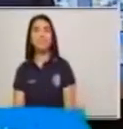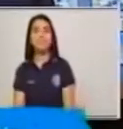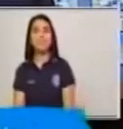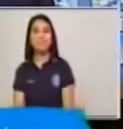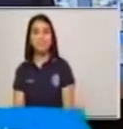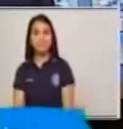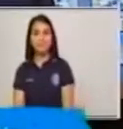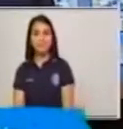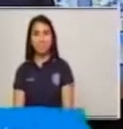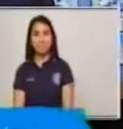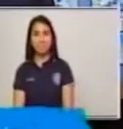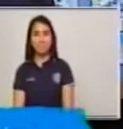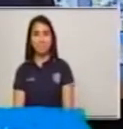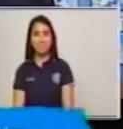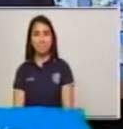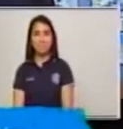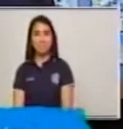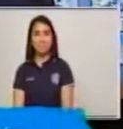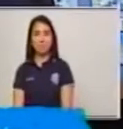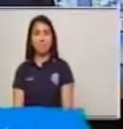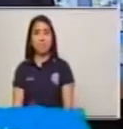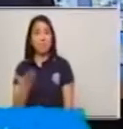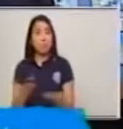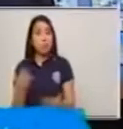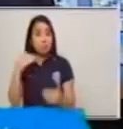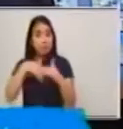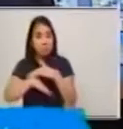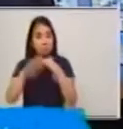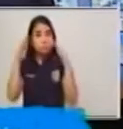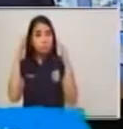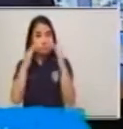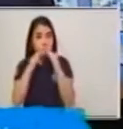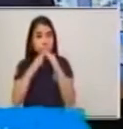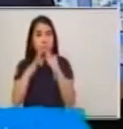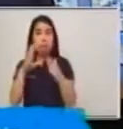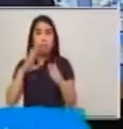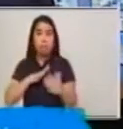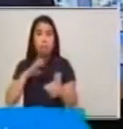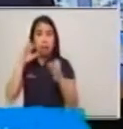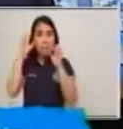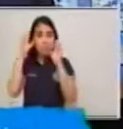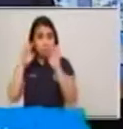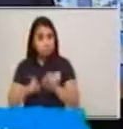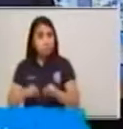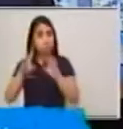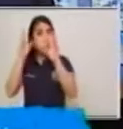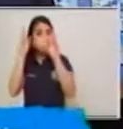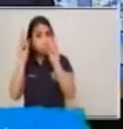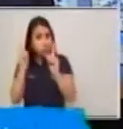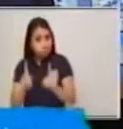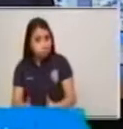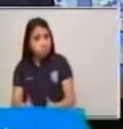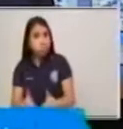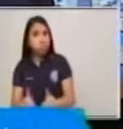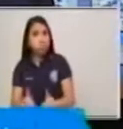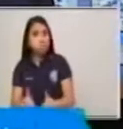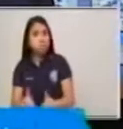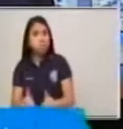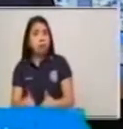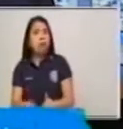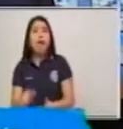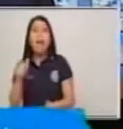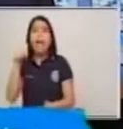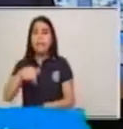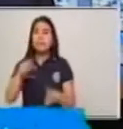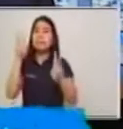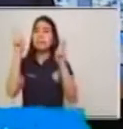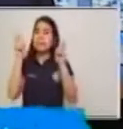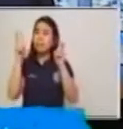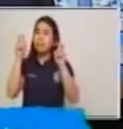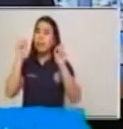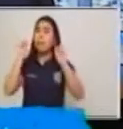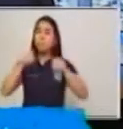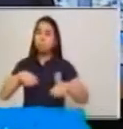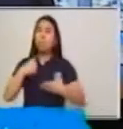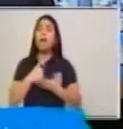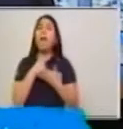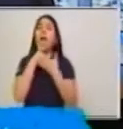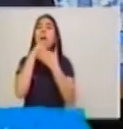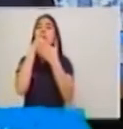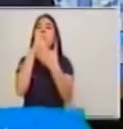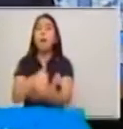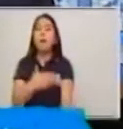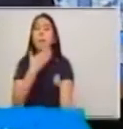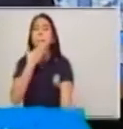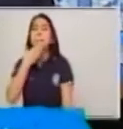y Lenguaje 1. Si en casa hay alguna persona con la discapacidad, este tema les ayudará a